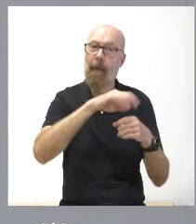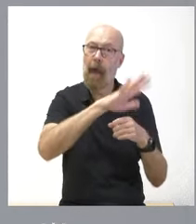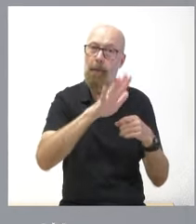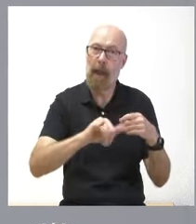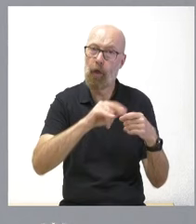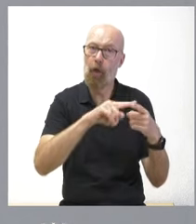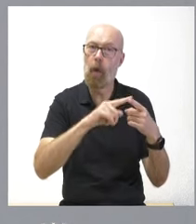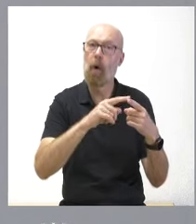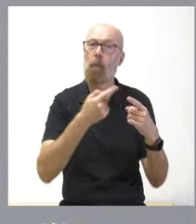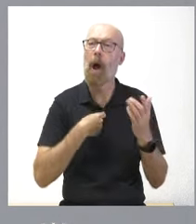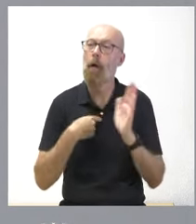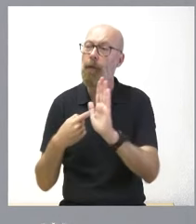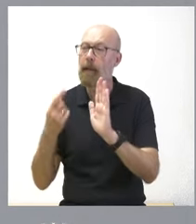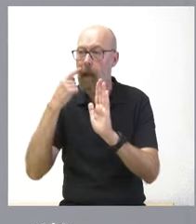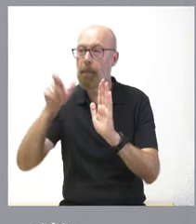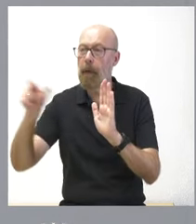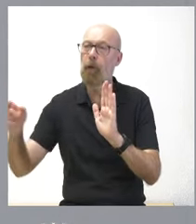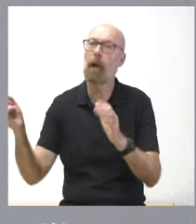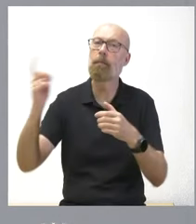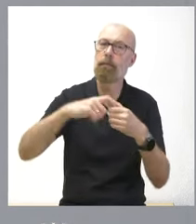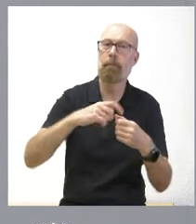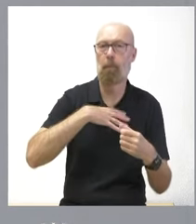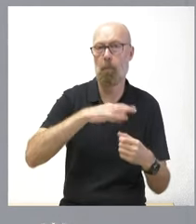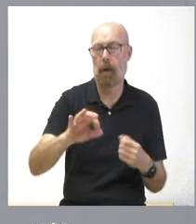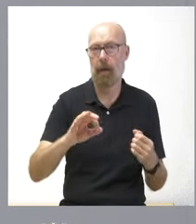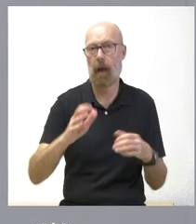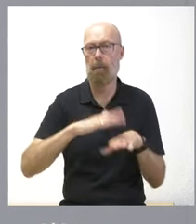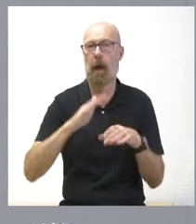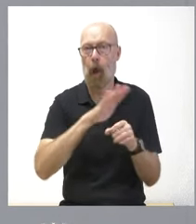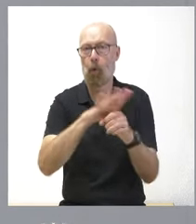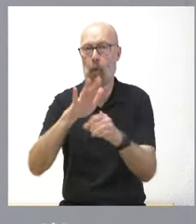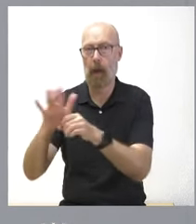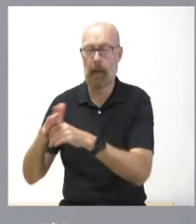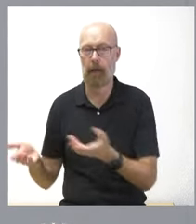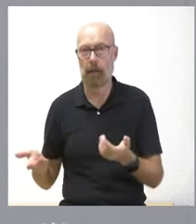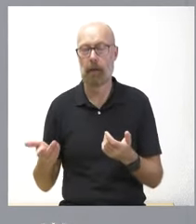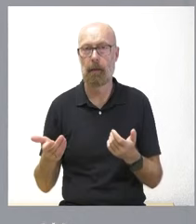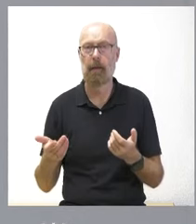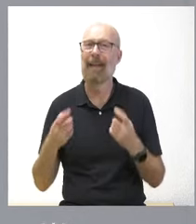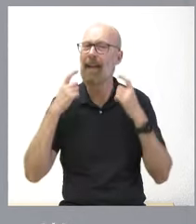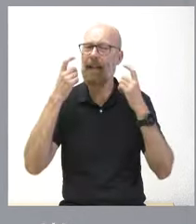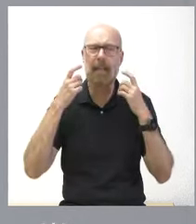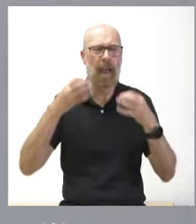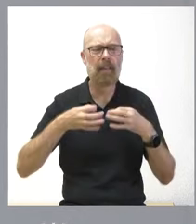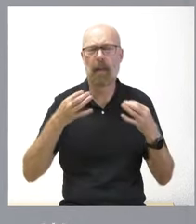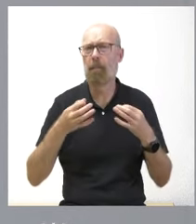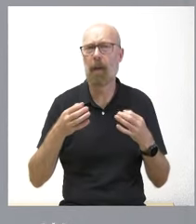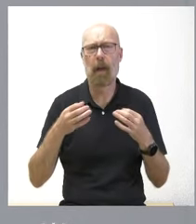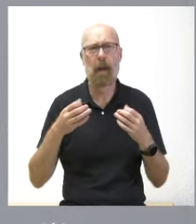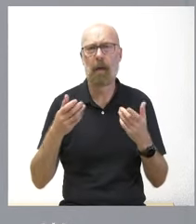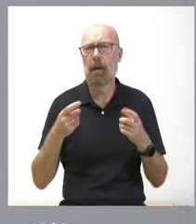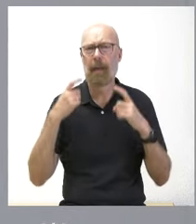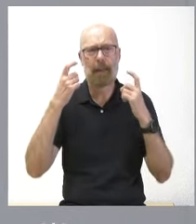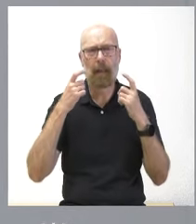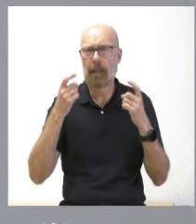ofertarlas y buscando la posibilidad de que se puedan ir cubriendo además de intentar siempre por el mecanismo que tengamos pues dotarlas como